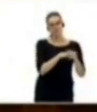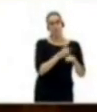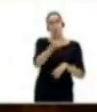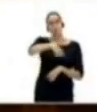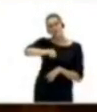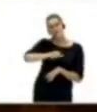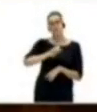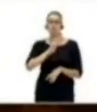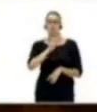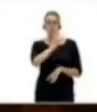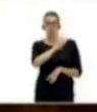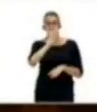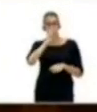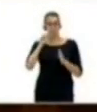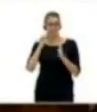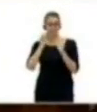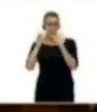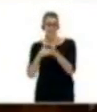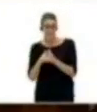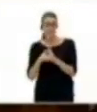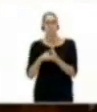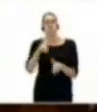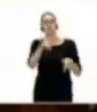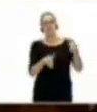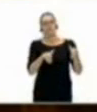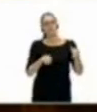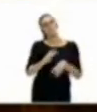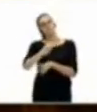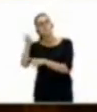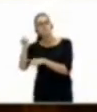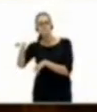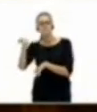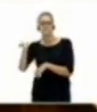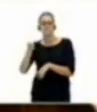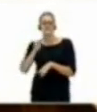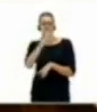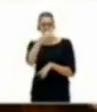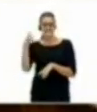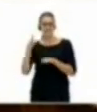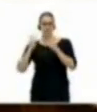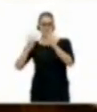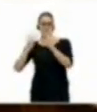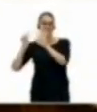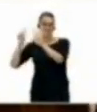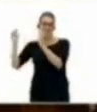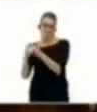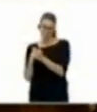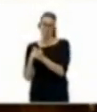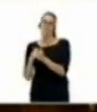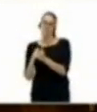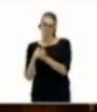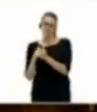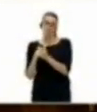votantes. Enfrente tienen a 396.000. Por no contar con los votos que se han quedado fuera del Parlamento por una injusta ley